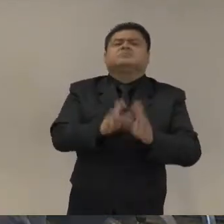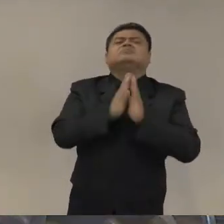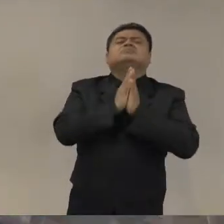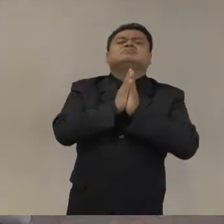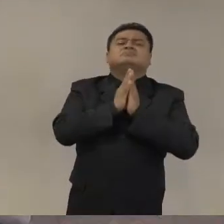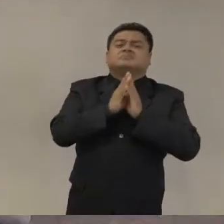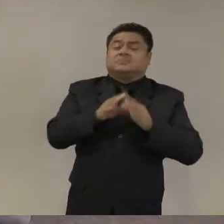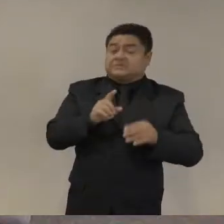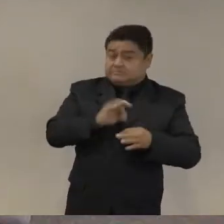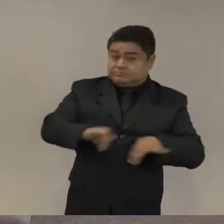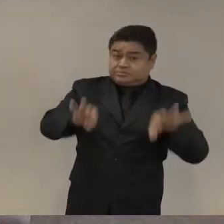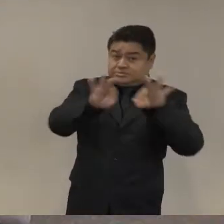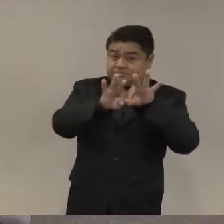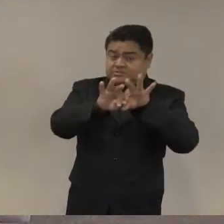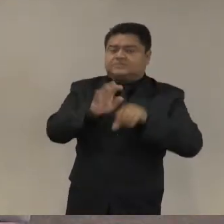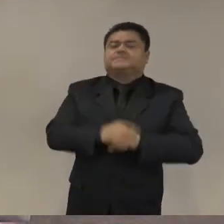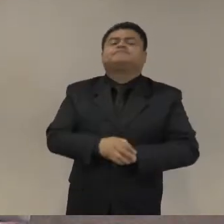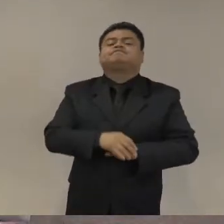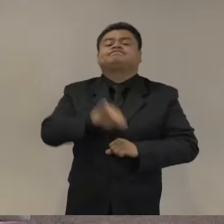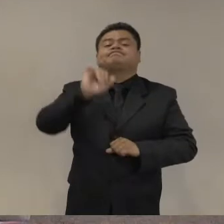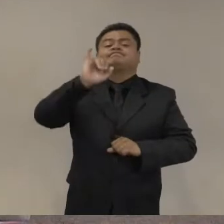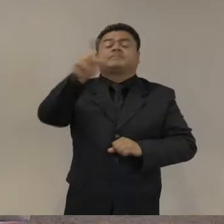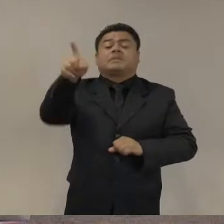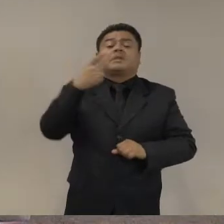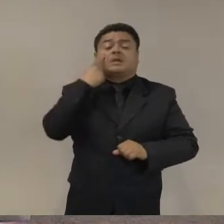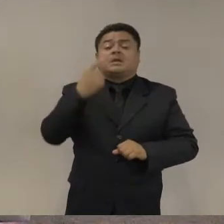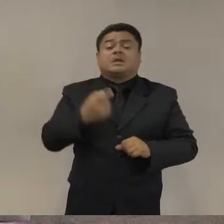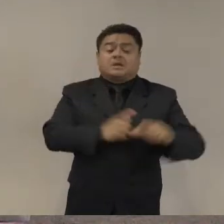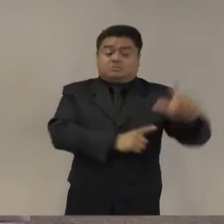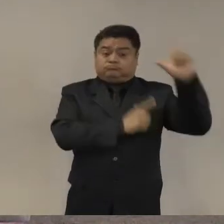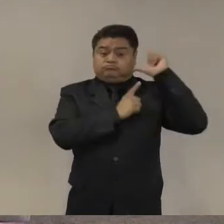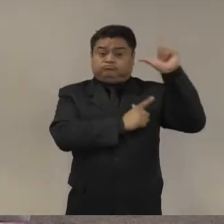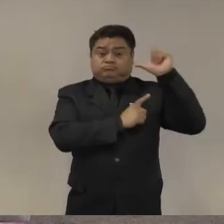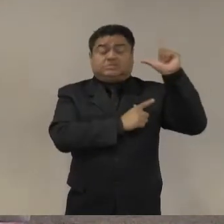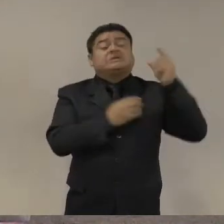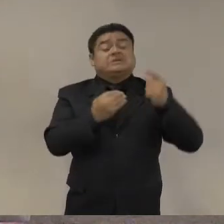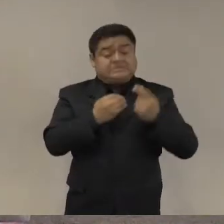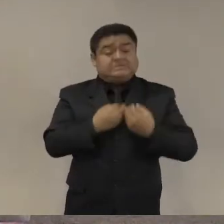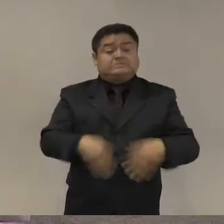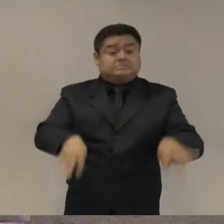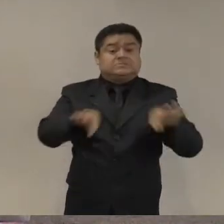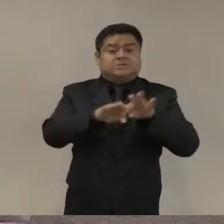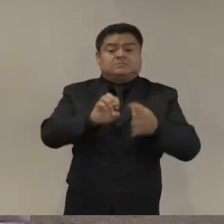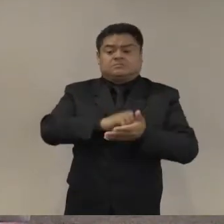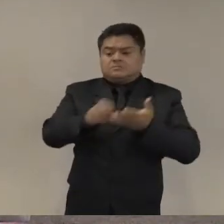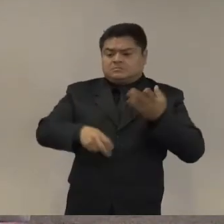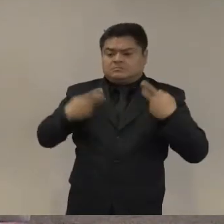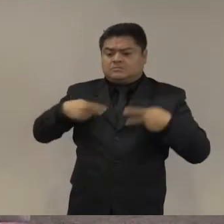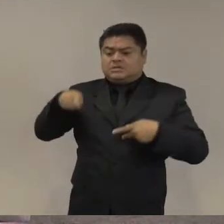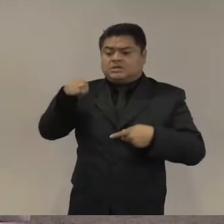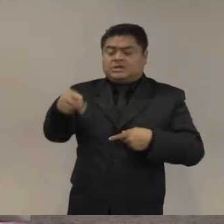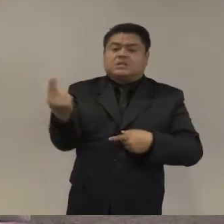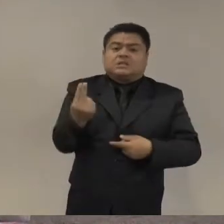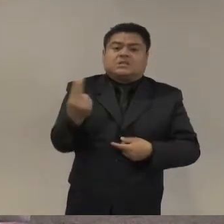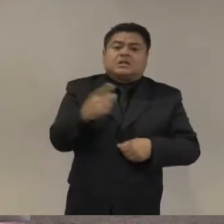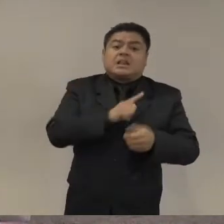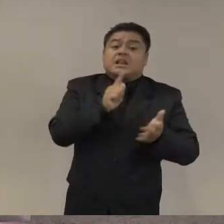Bueno el control de armas por supuesto el porte ilegal de armas es algo que